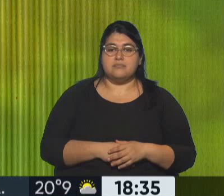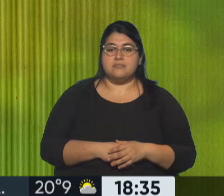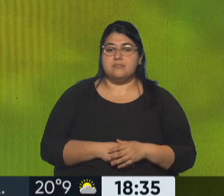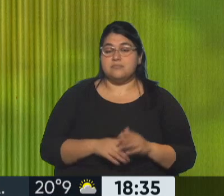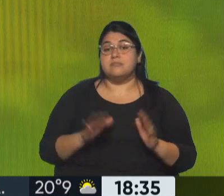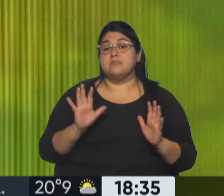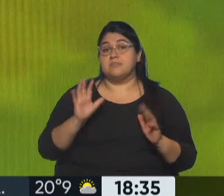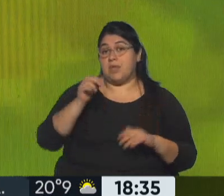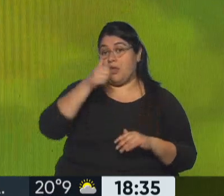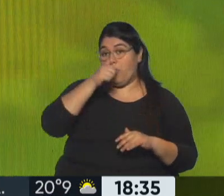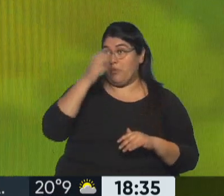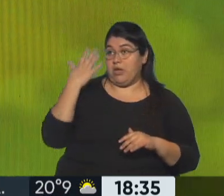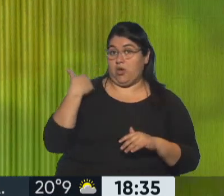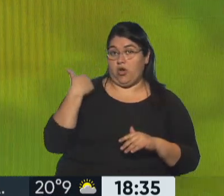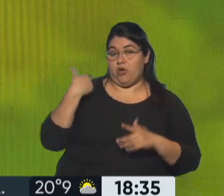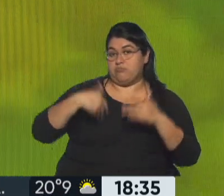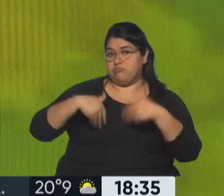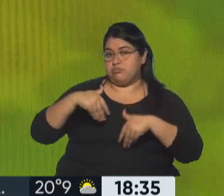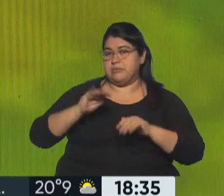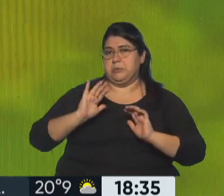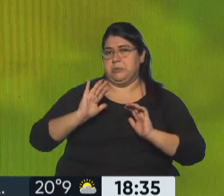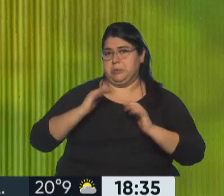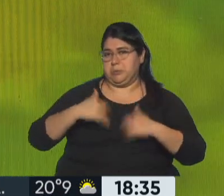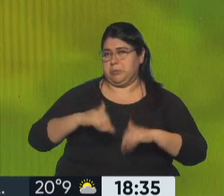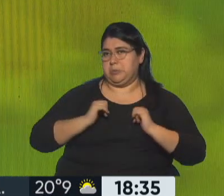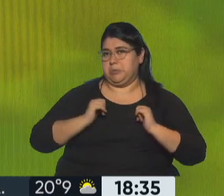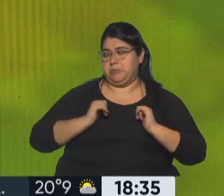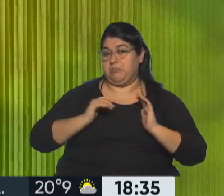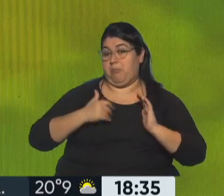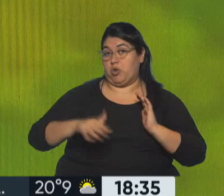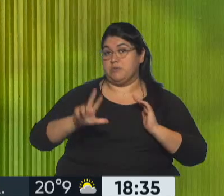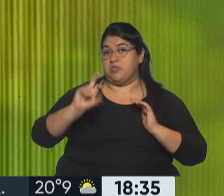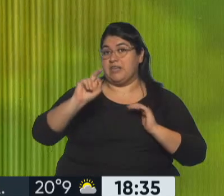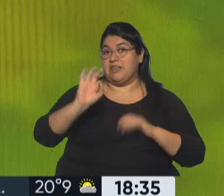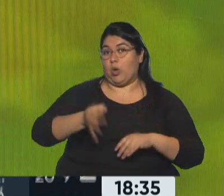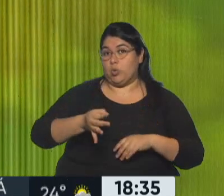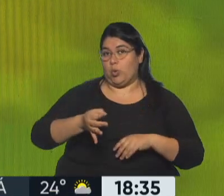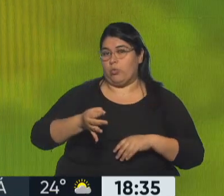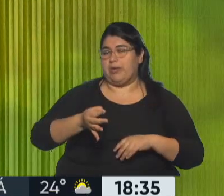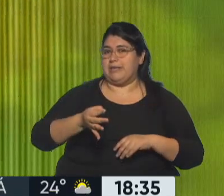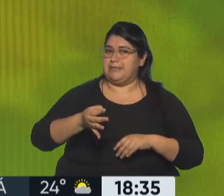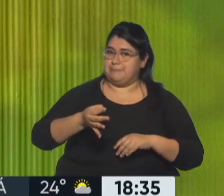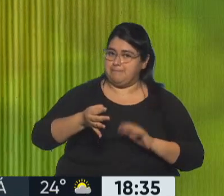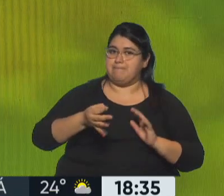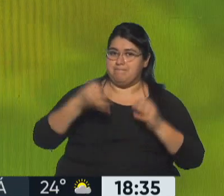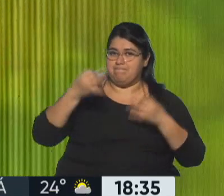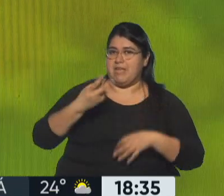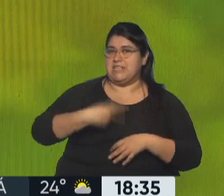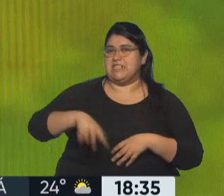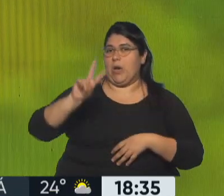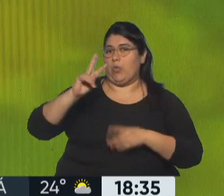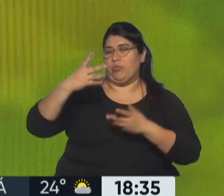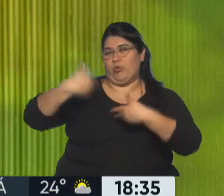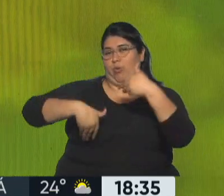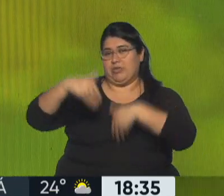Y después del domingo en Brasil, todo es expectativa, claro, porque el próximo 30 de octubre será el balotage que